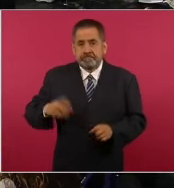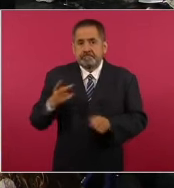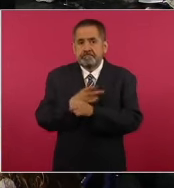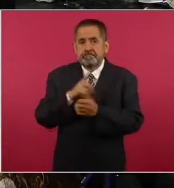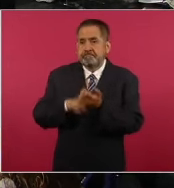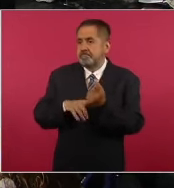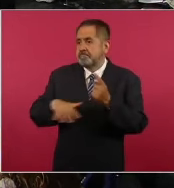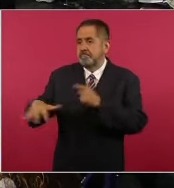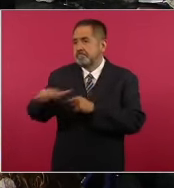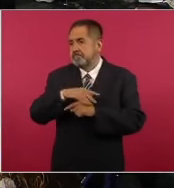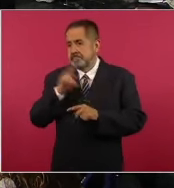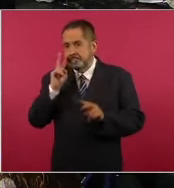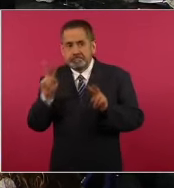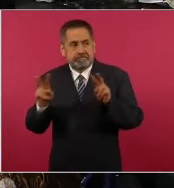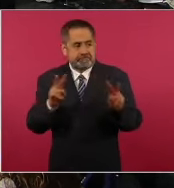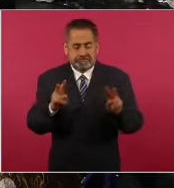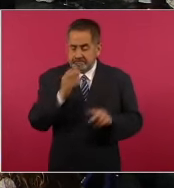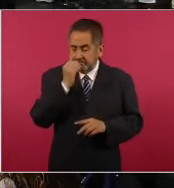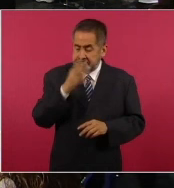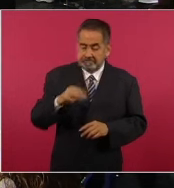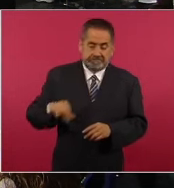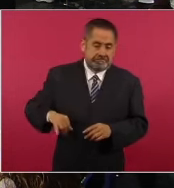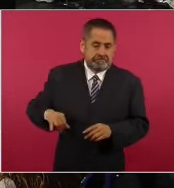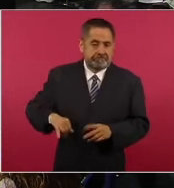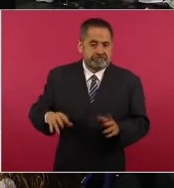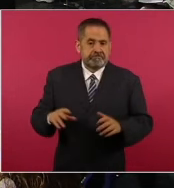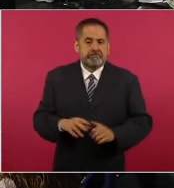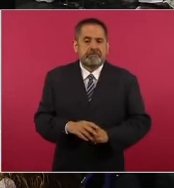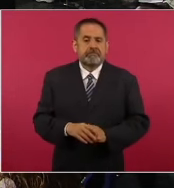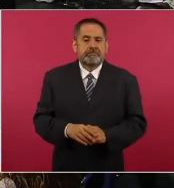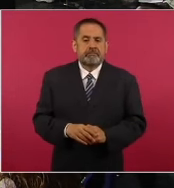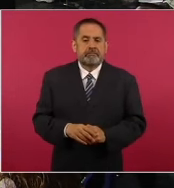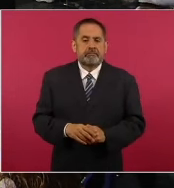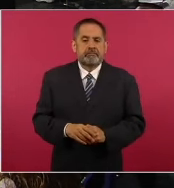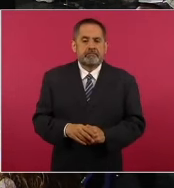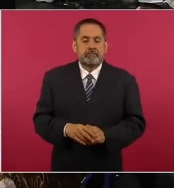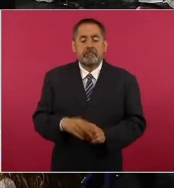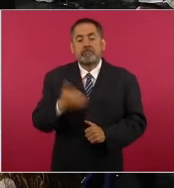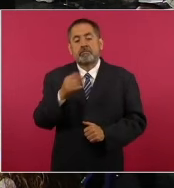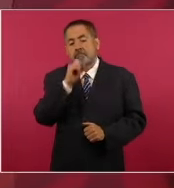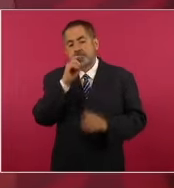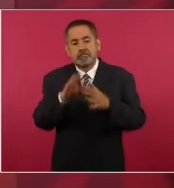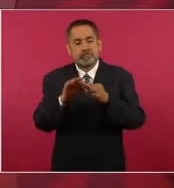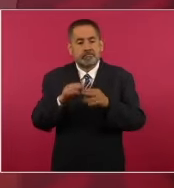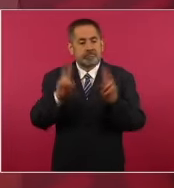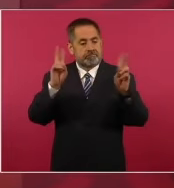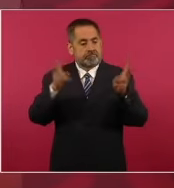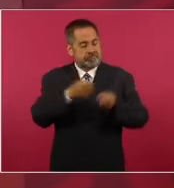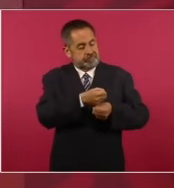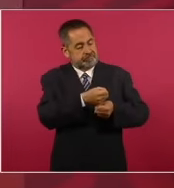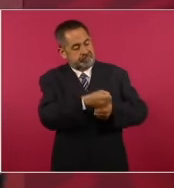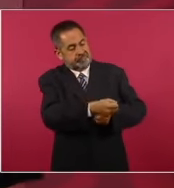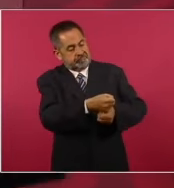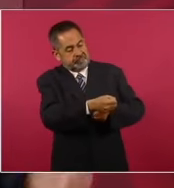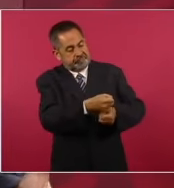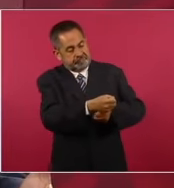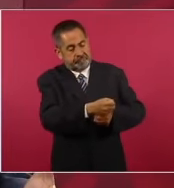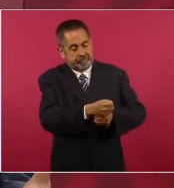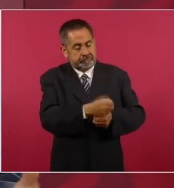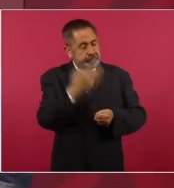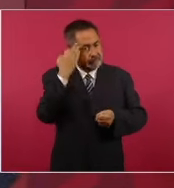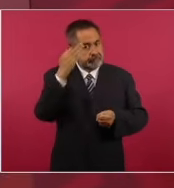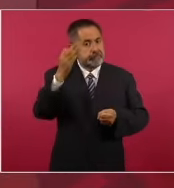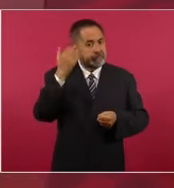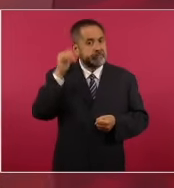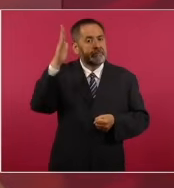y estamos hablando de tortura con Calderón